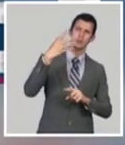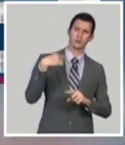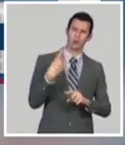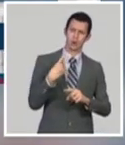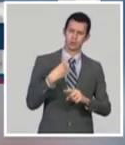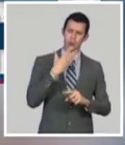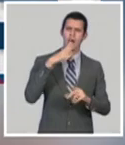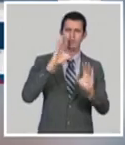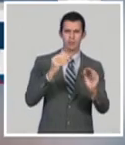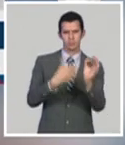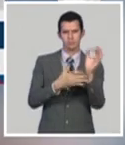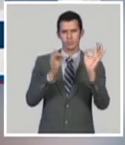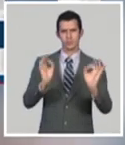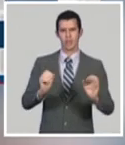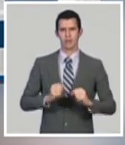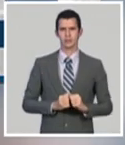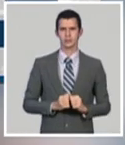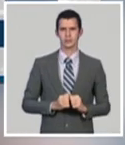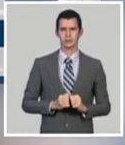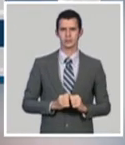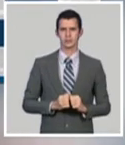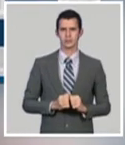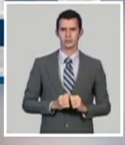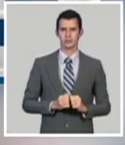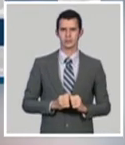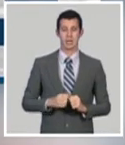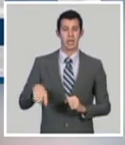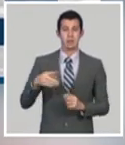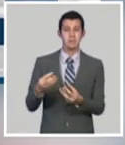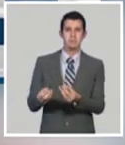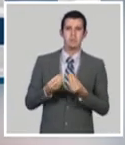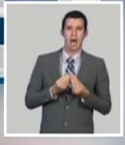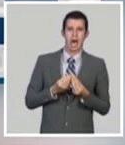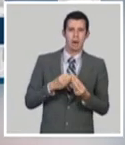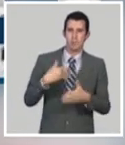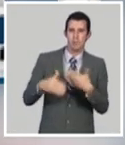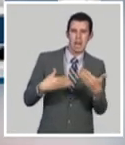Quebrantaron todo puente y aún así se forjaron.